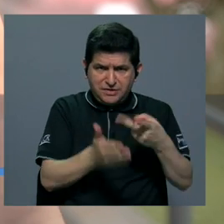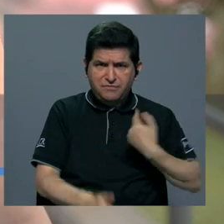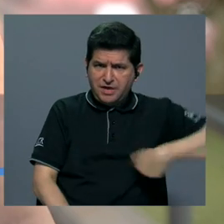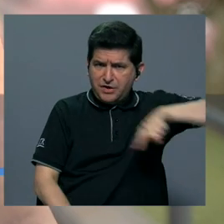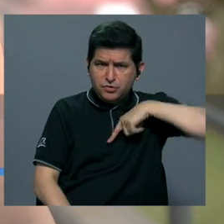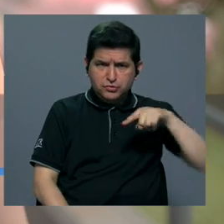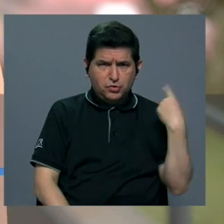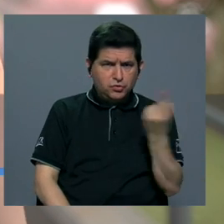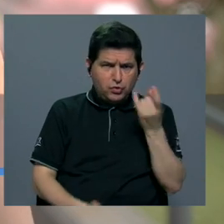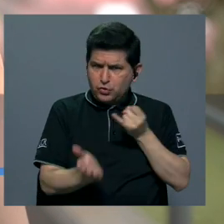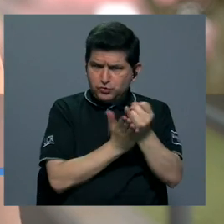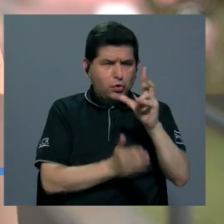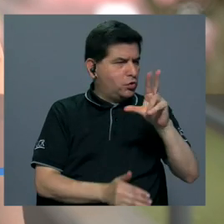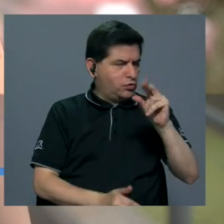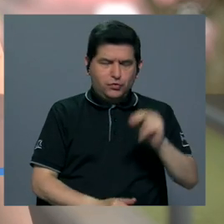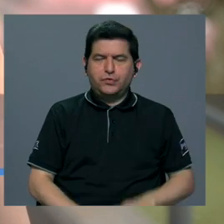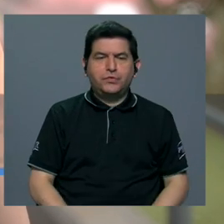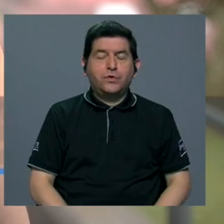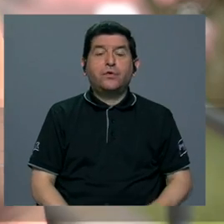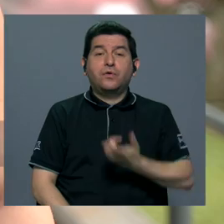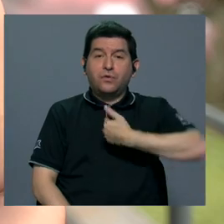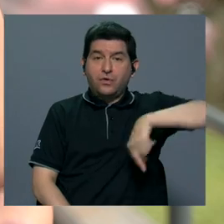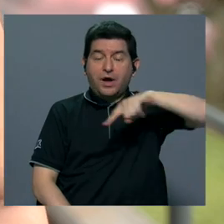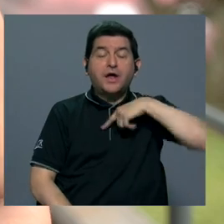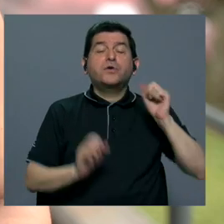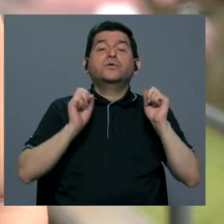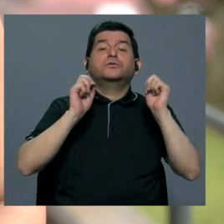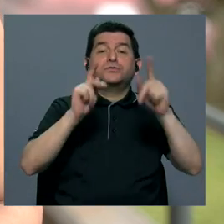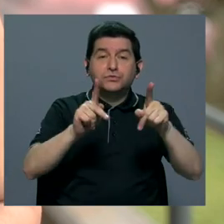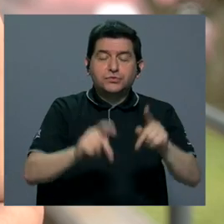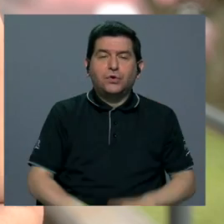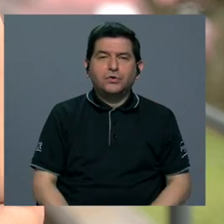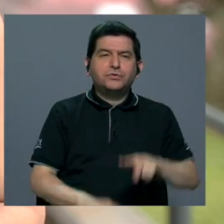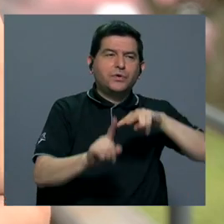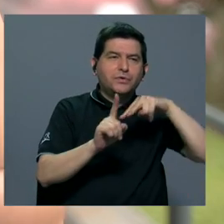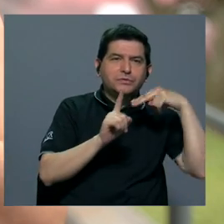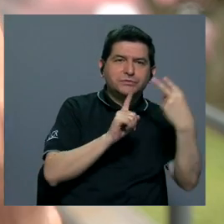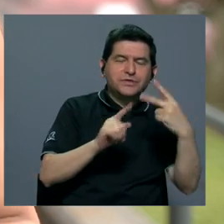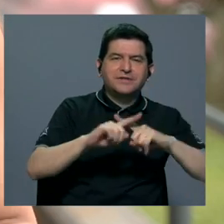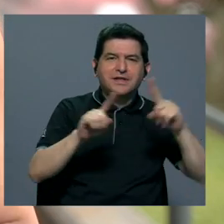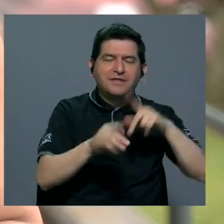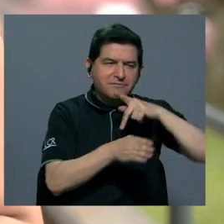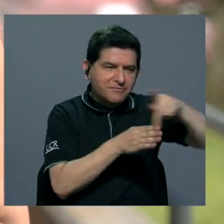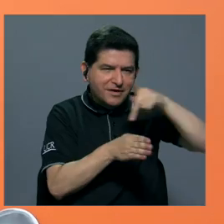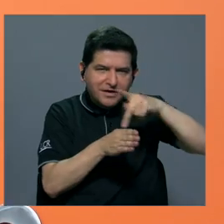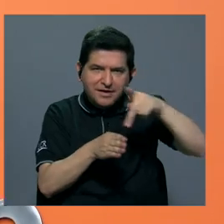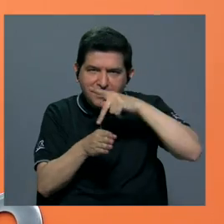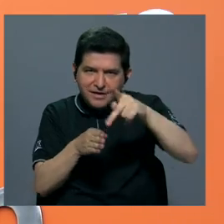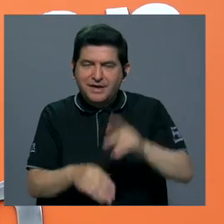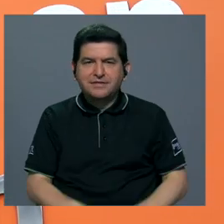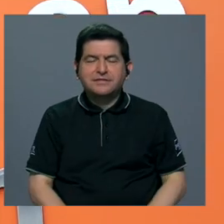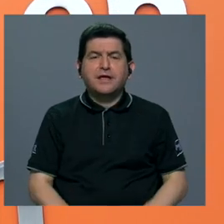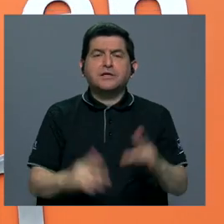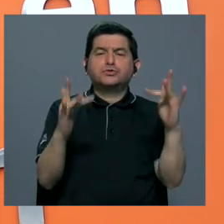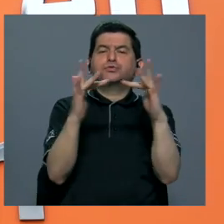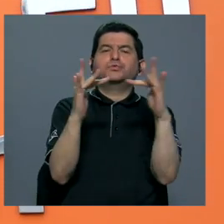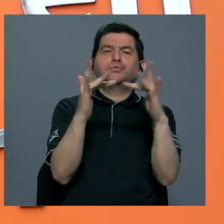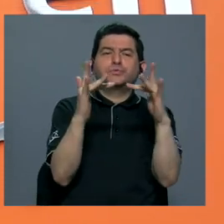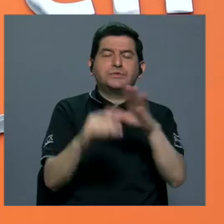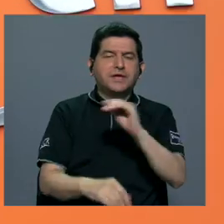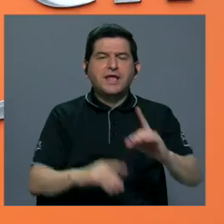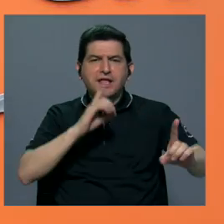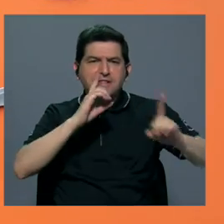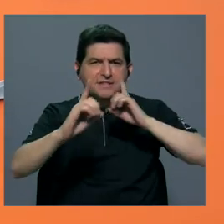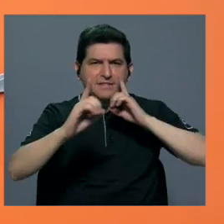solos y solas investigando sino que a nosotros nos ha posibilitado desde una mirada interdisciplinaria contactar y